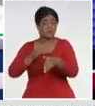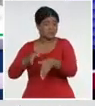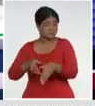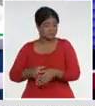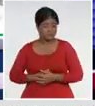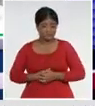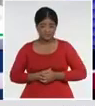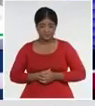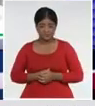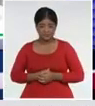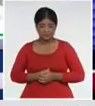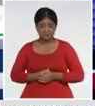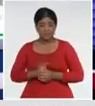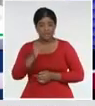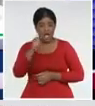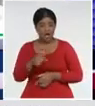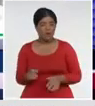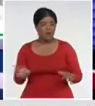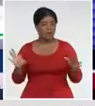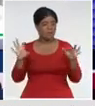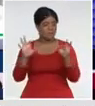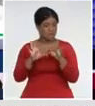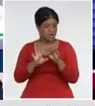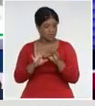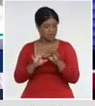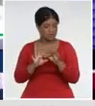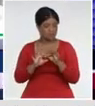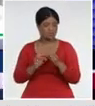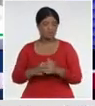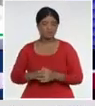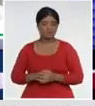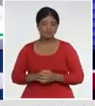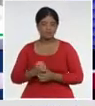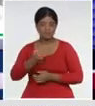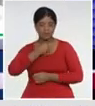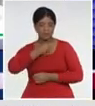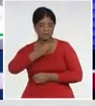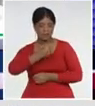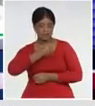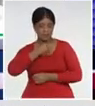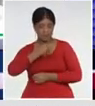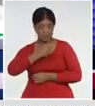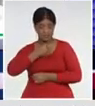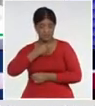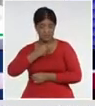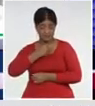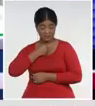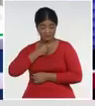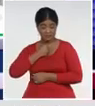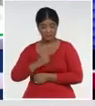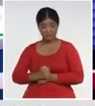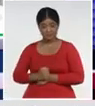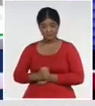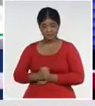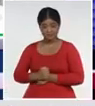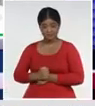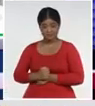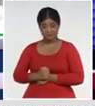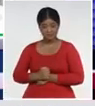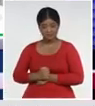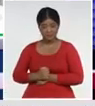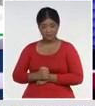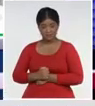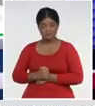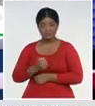Tenemos contacto ahora con nuestra periodista Gisela García Rivero. La tenemos vía WhatsApp, me están